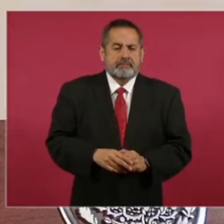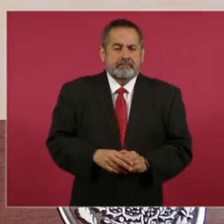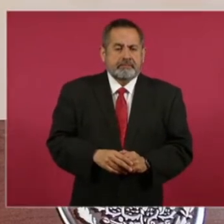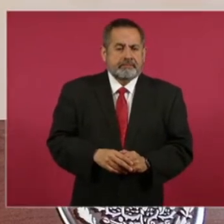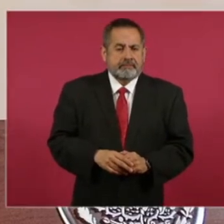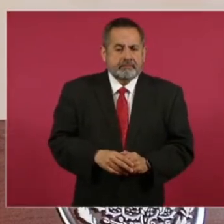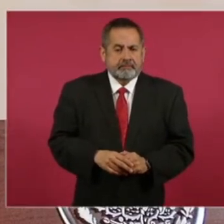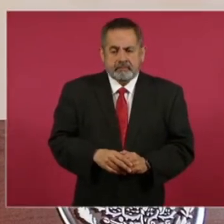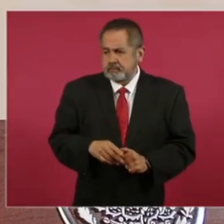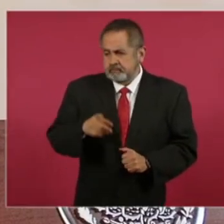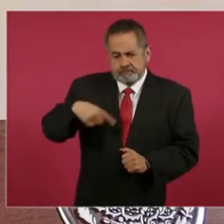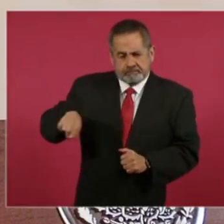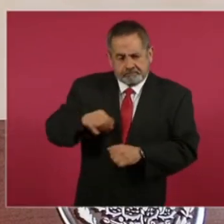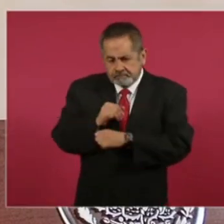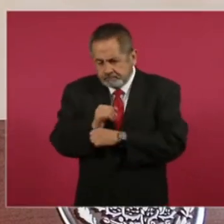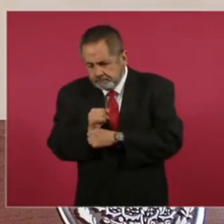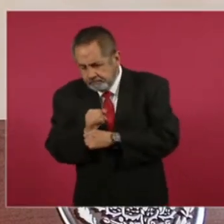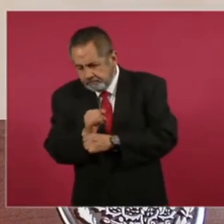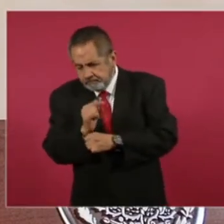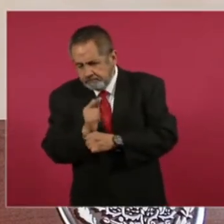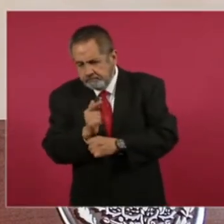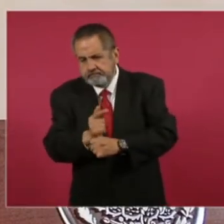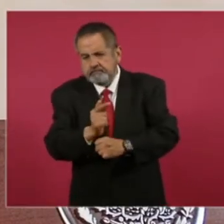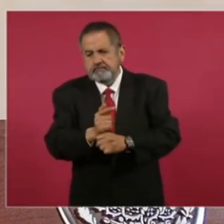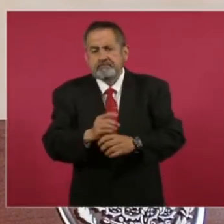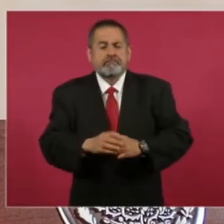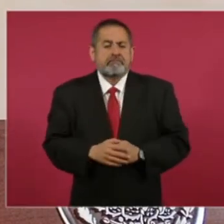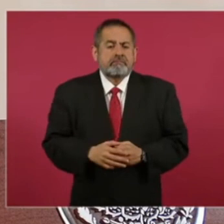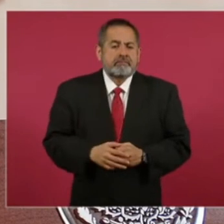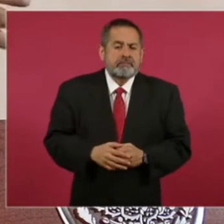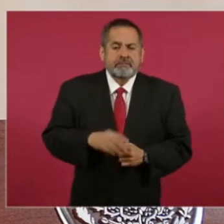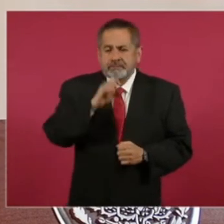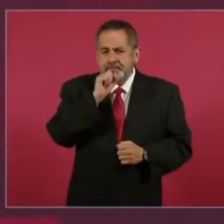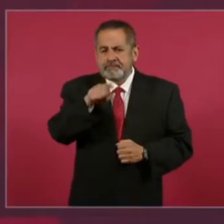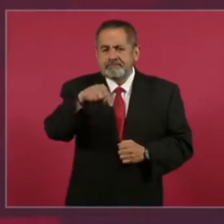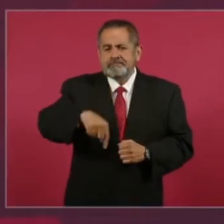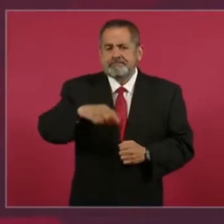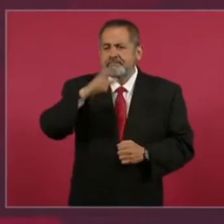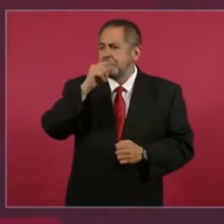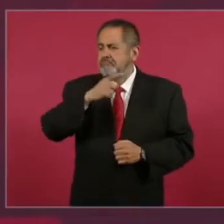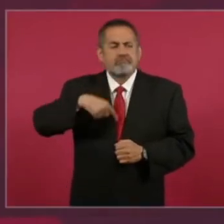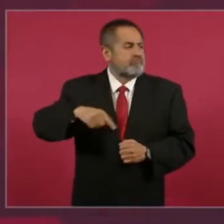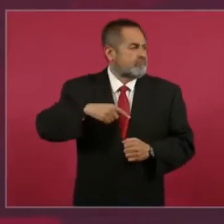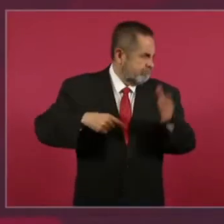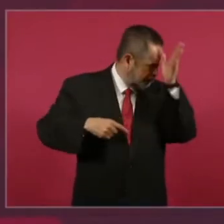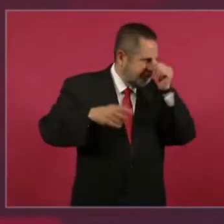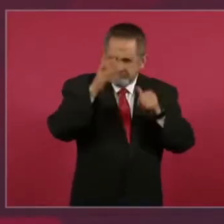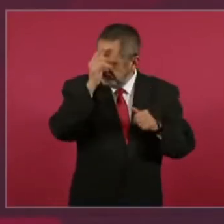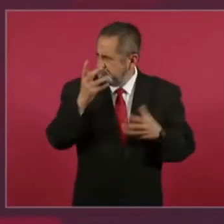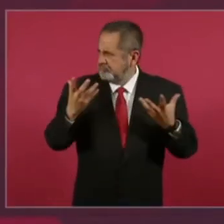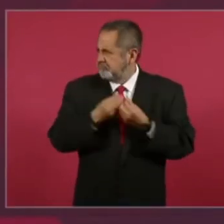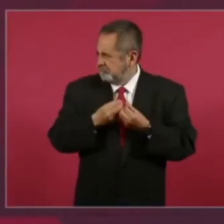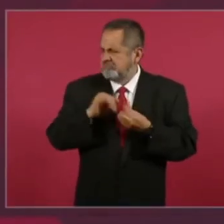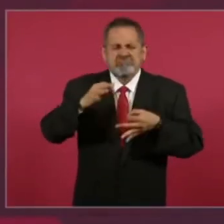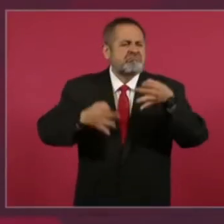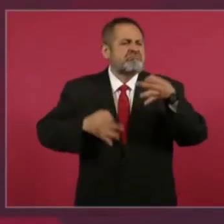una investigación porque también no podemos hacer aquí juicios sumarios ok no